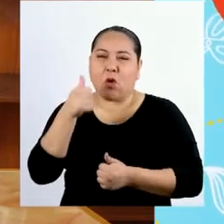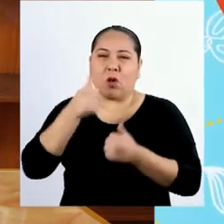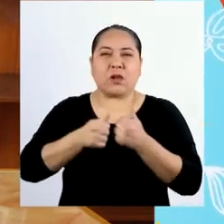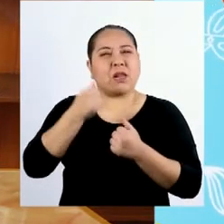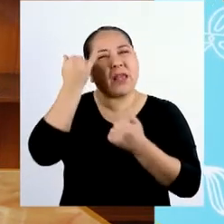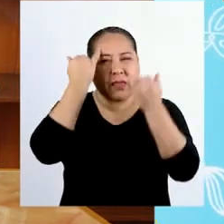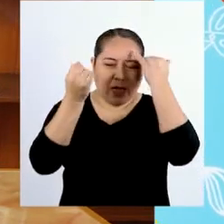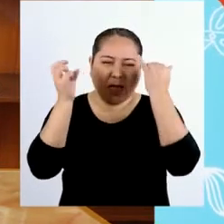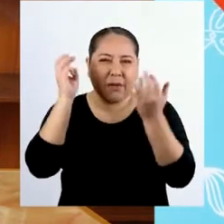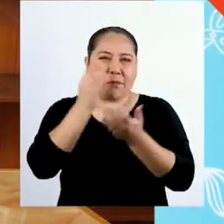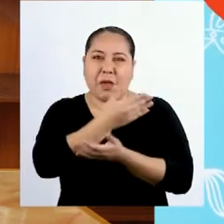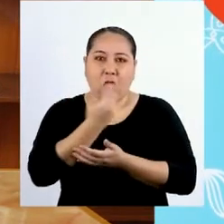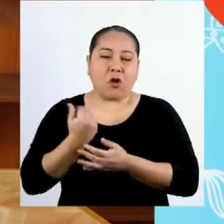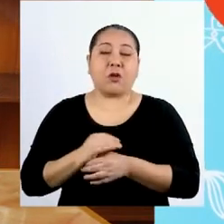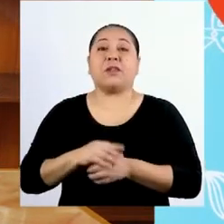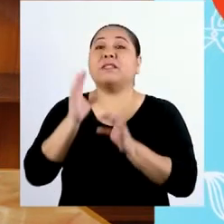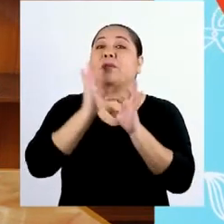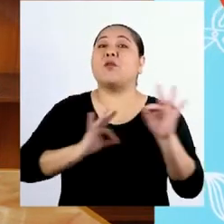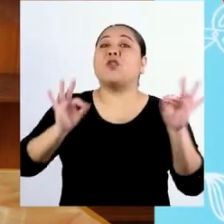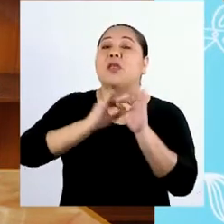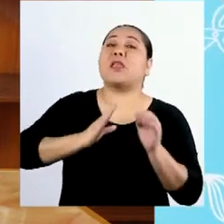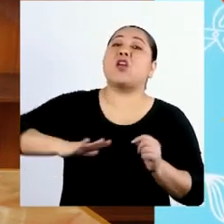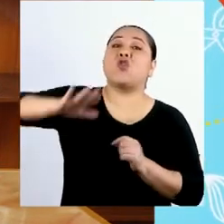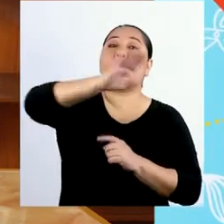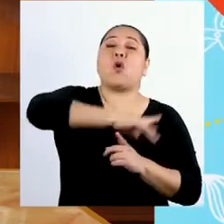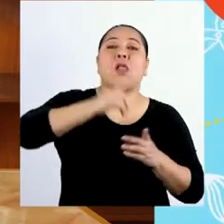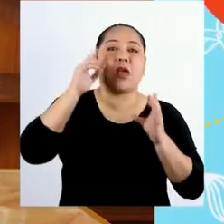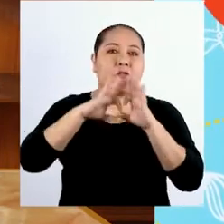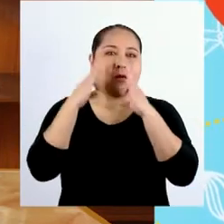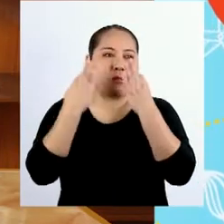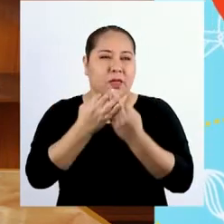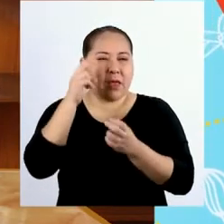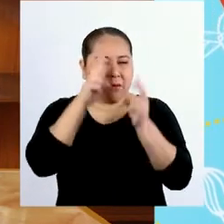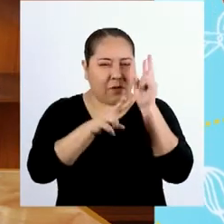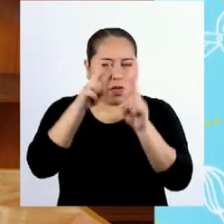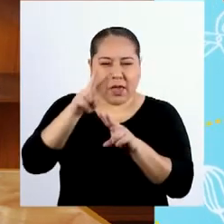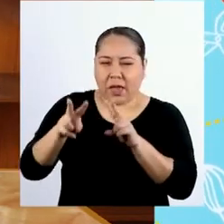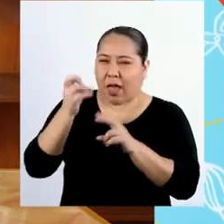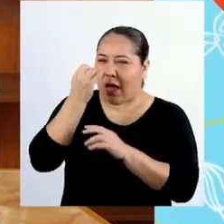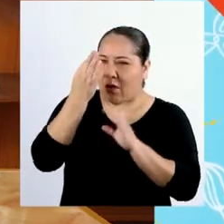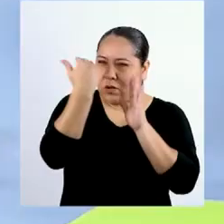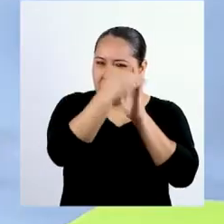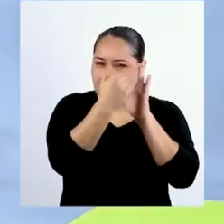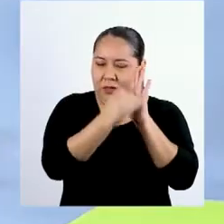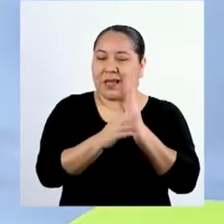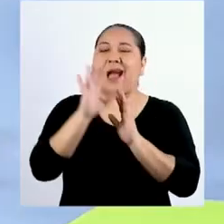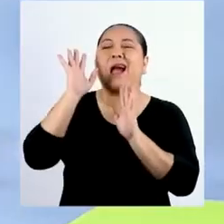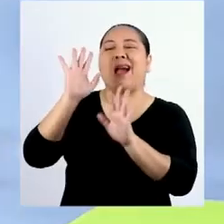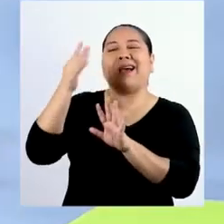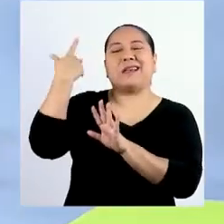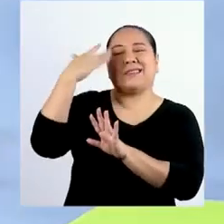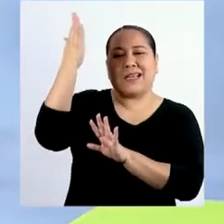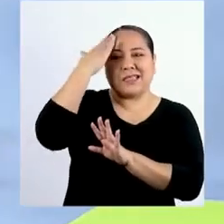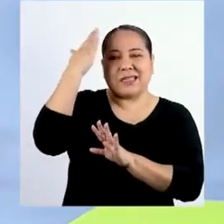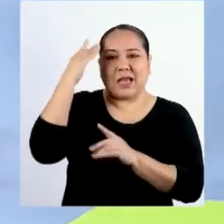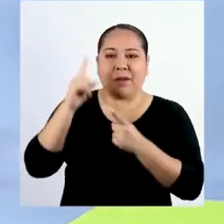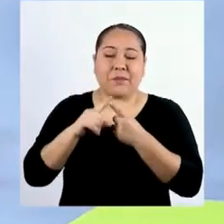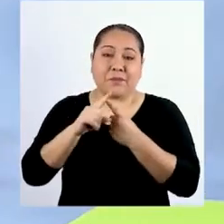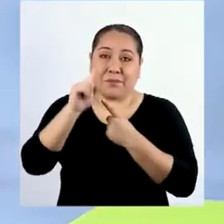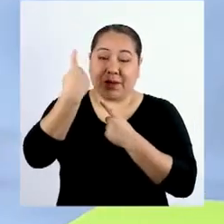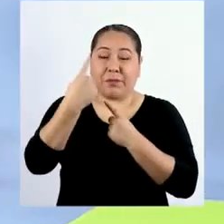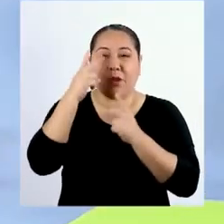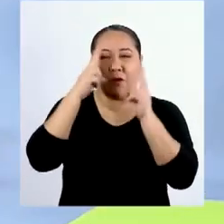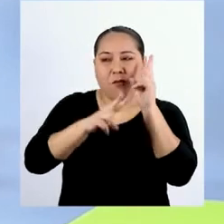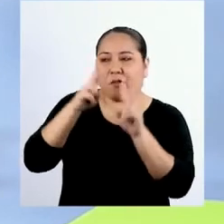conveniente, es importante que toda la familia tome en cuenta algunos criterios. ¡Ya sé! Primero